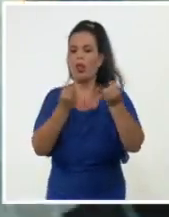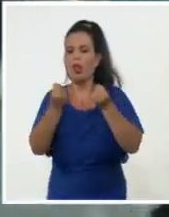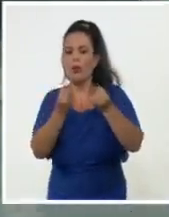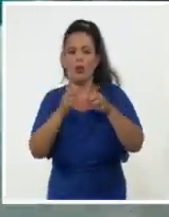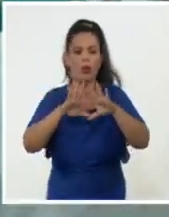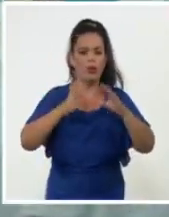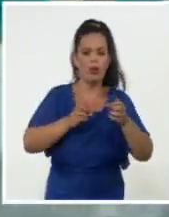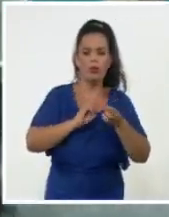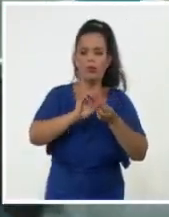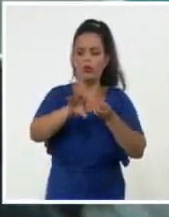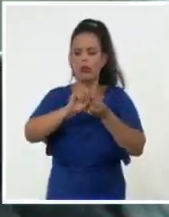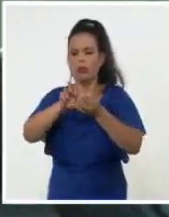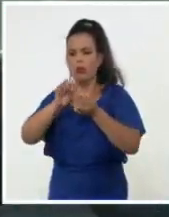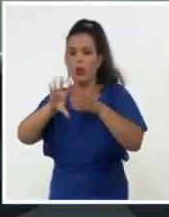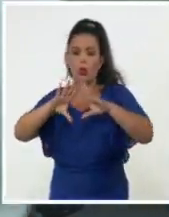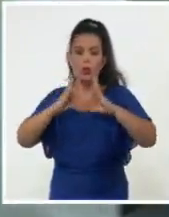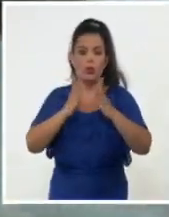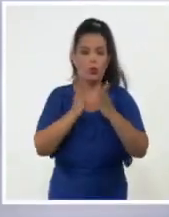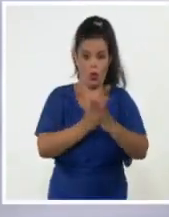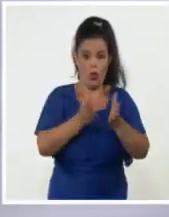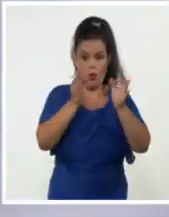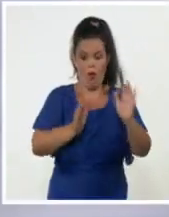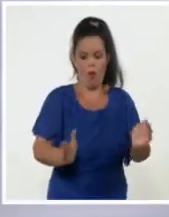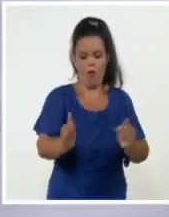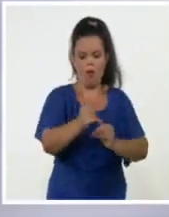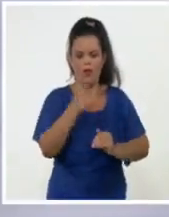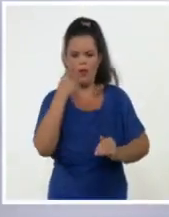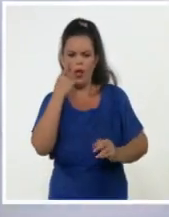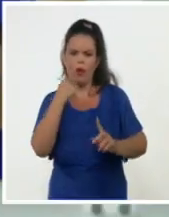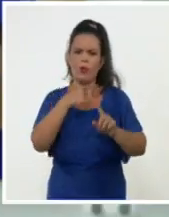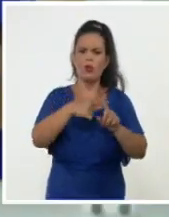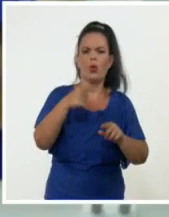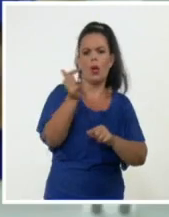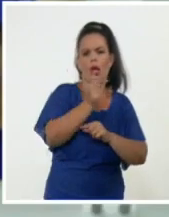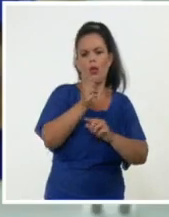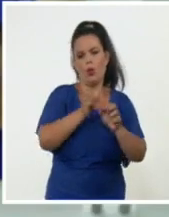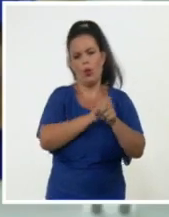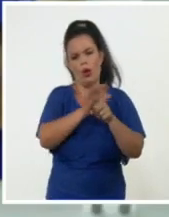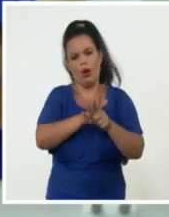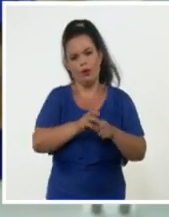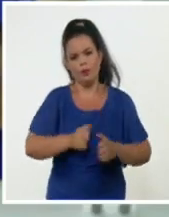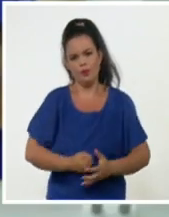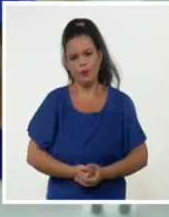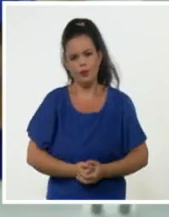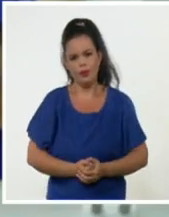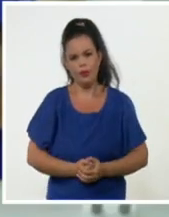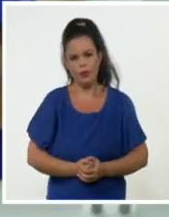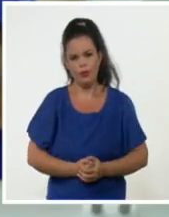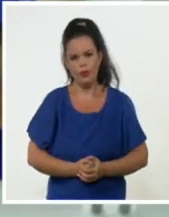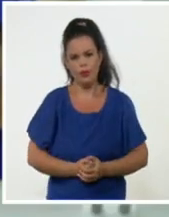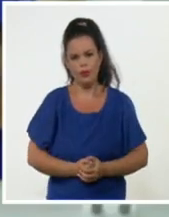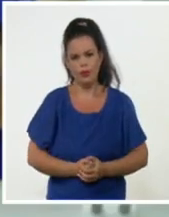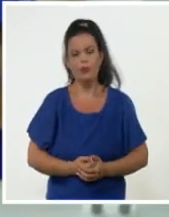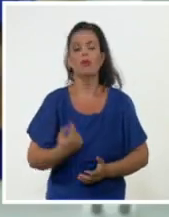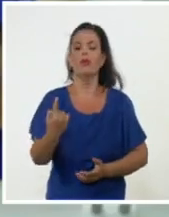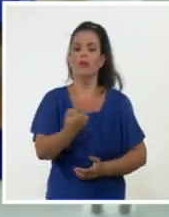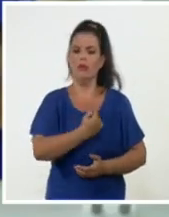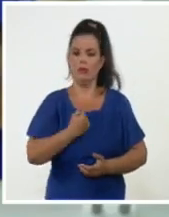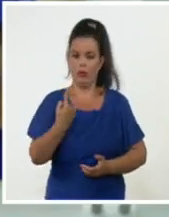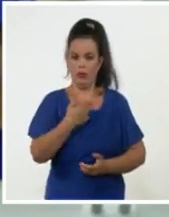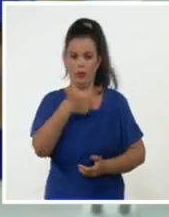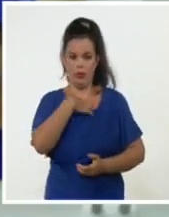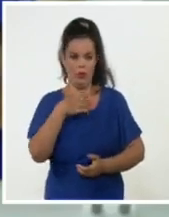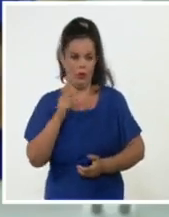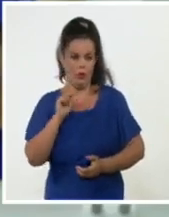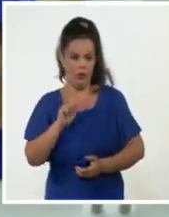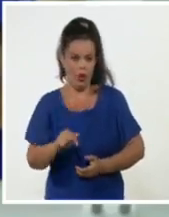de contener el virus del SARS-CoV-2 causante de la COVID-19. Nosotros también tenemos en Provención la adquisición de